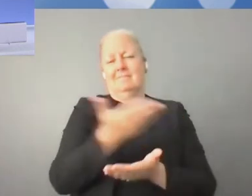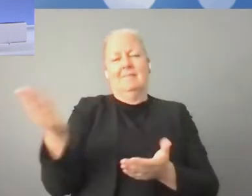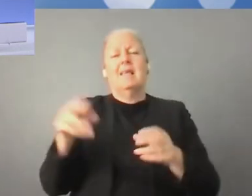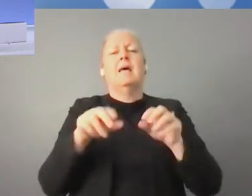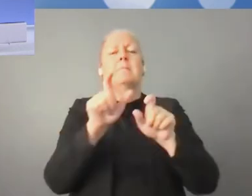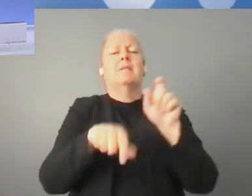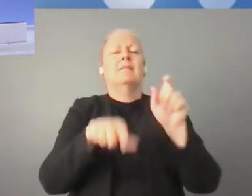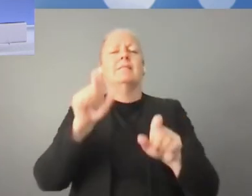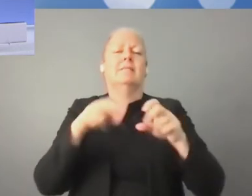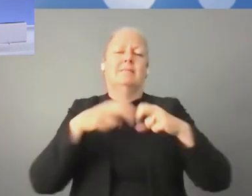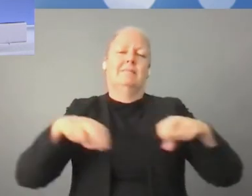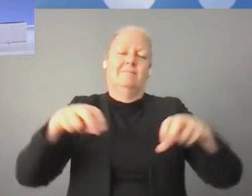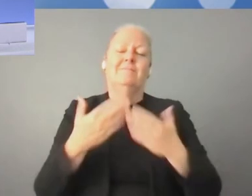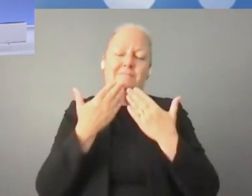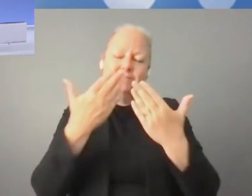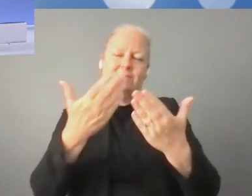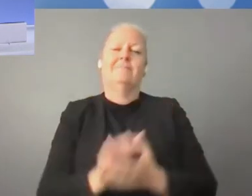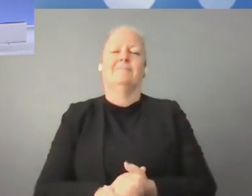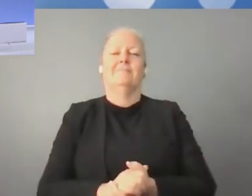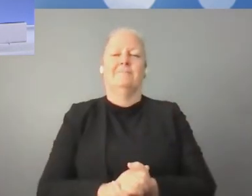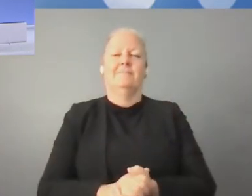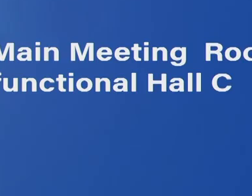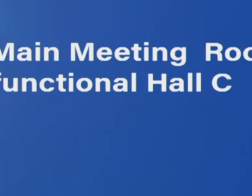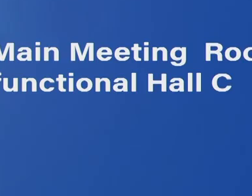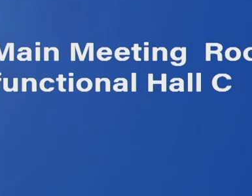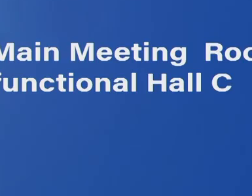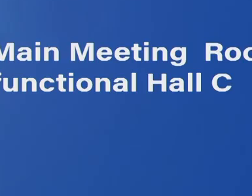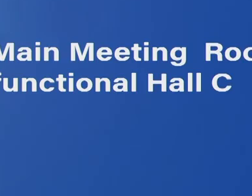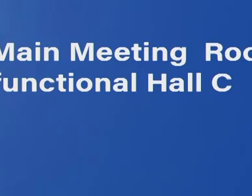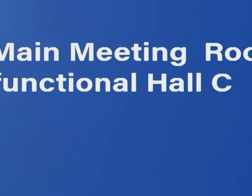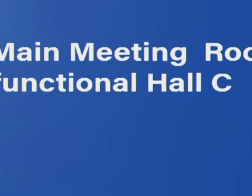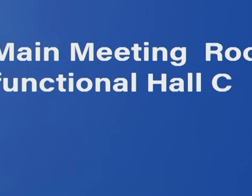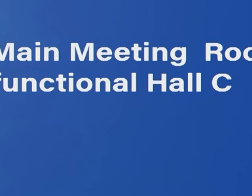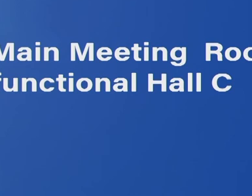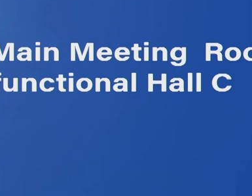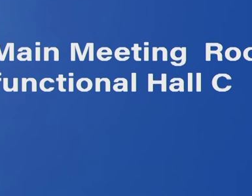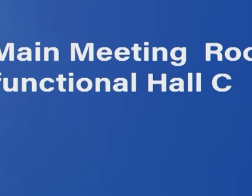maravilloso día durante esta cumbre. Y por favor, aplausos para nuestros panelistas.